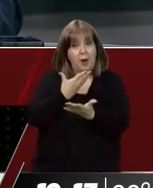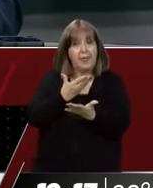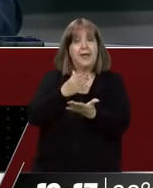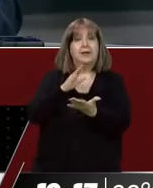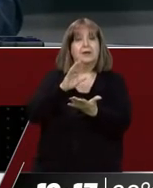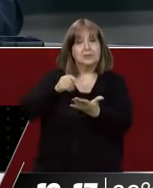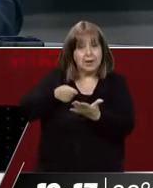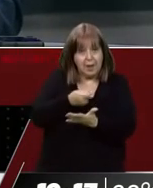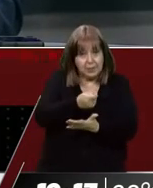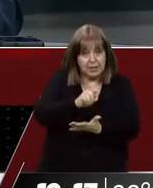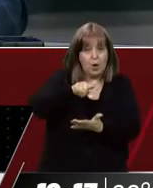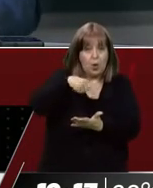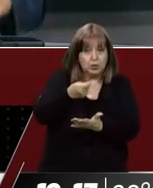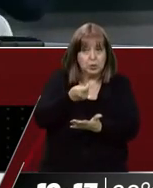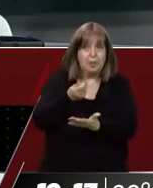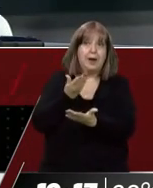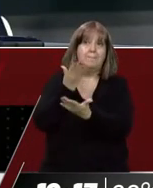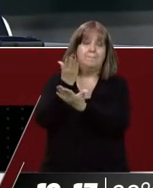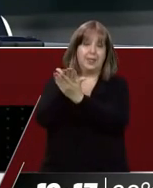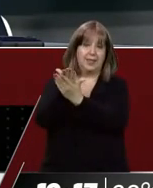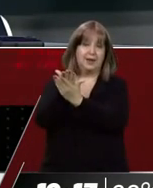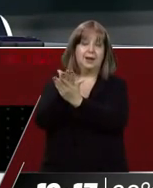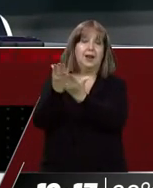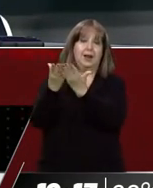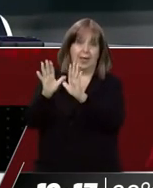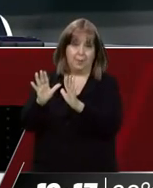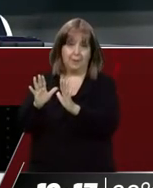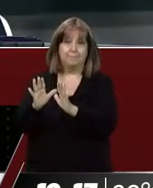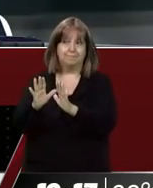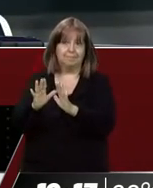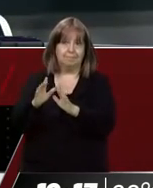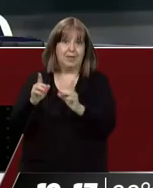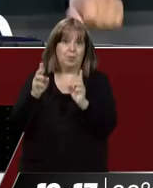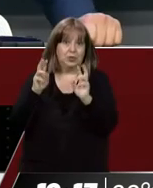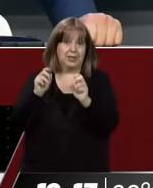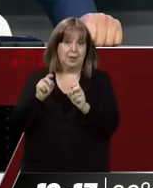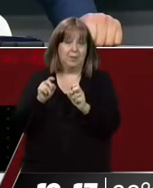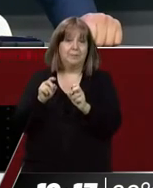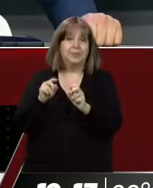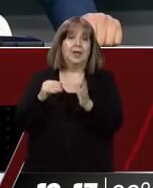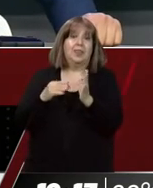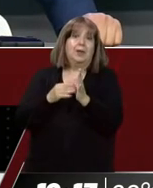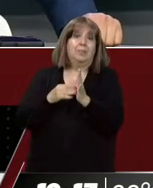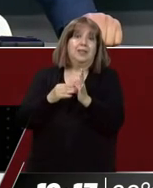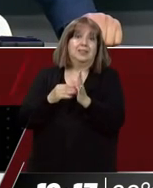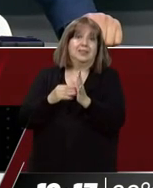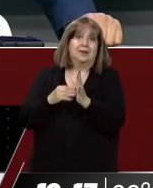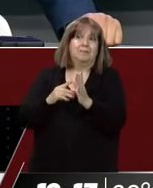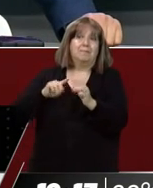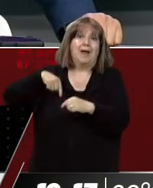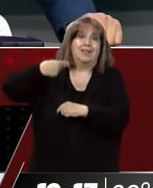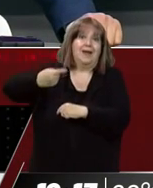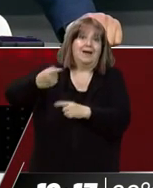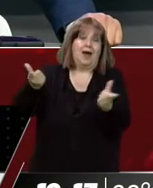todavía una vía más de apelación. Exactamente. Bueno, eso es lo que decía recién el abogado defensor. Habrá que esperar